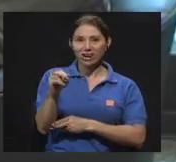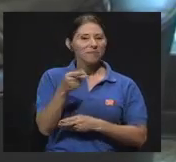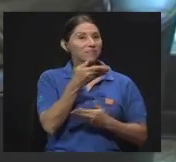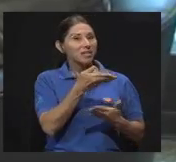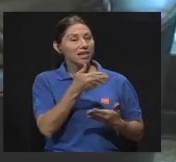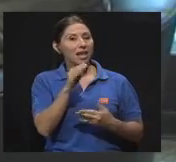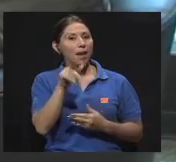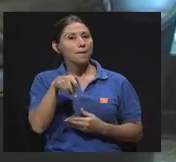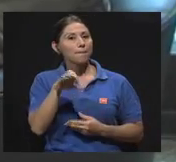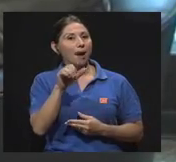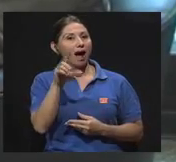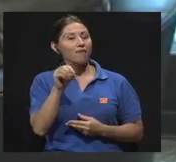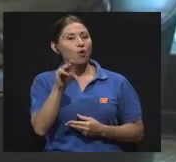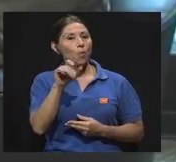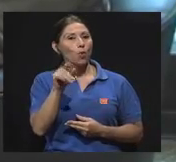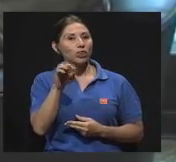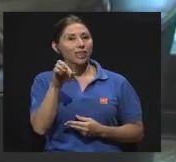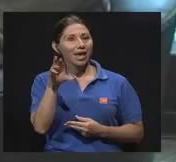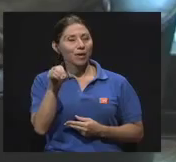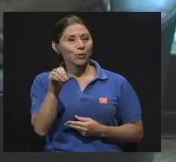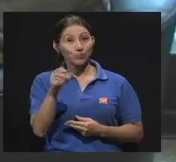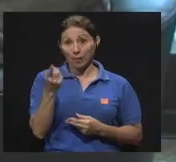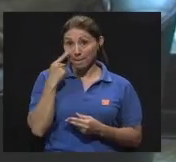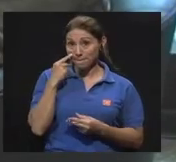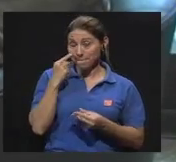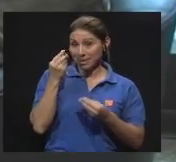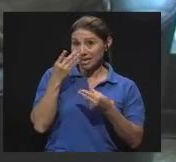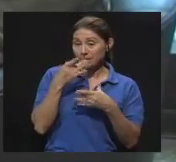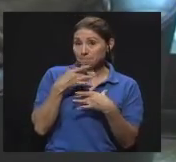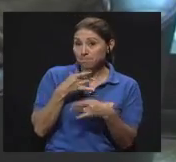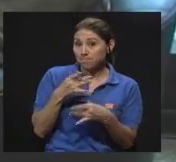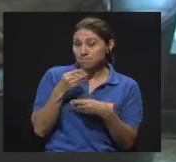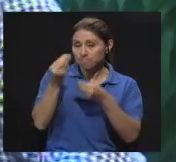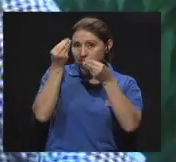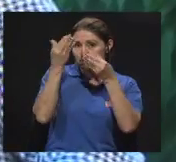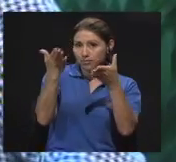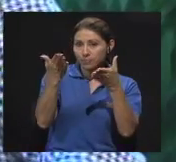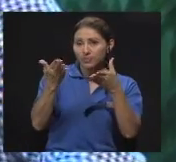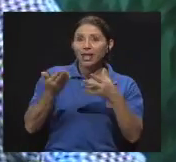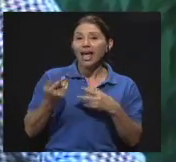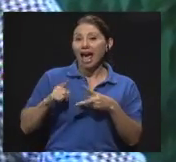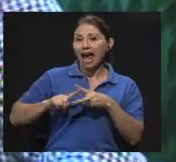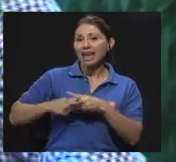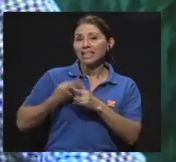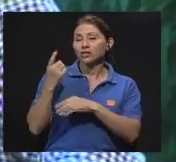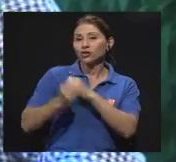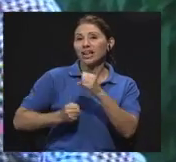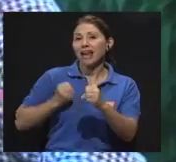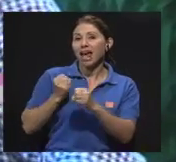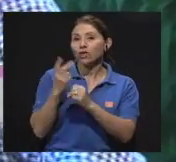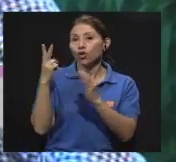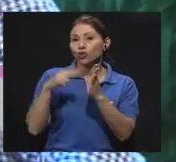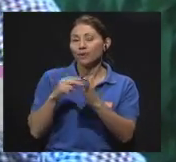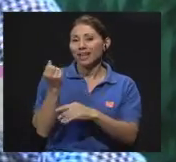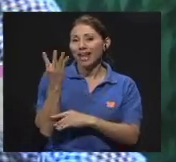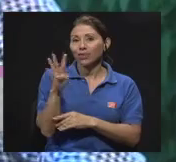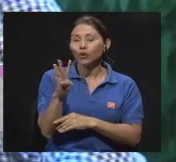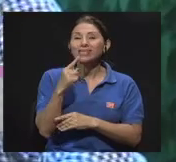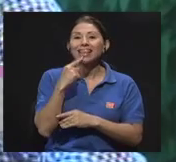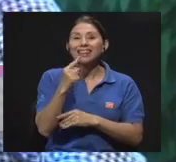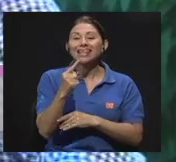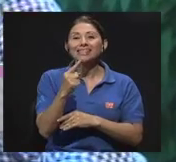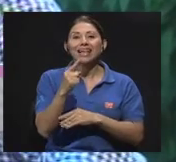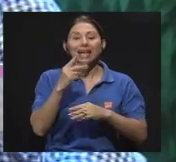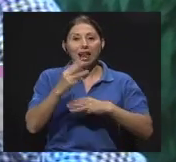Bueno, hay datos curiosos. Fíjate esto. Al inicio del año 2014 se dice la Organización Mundial de la Salud que